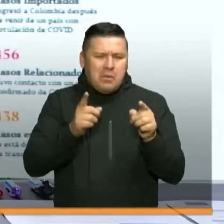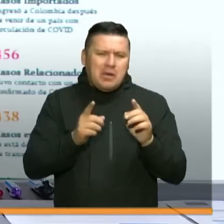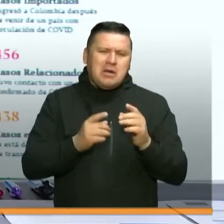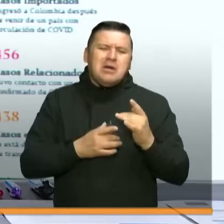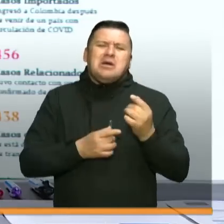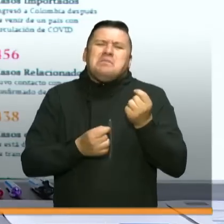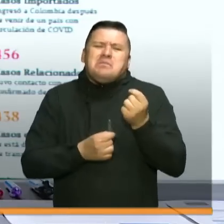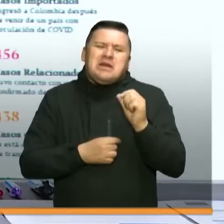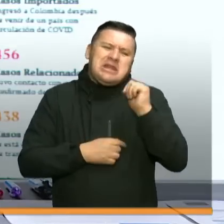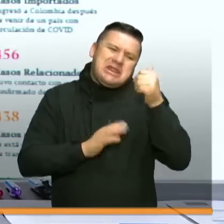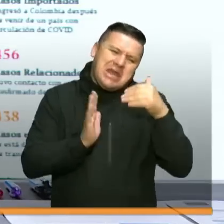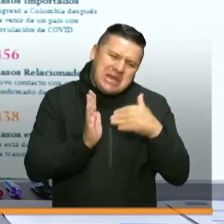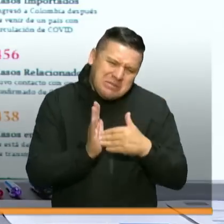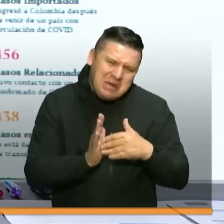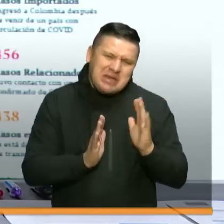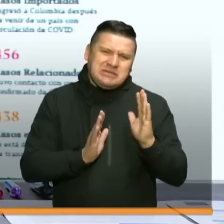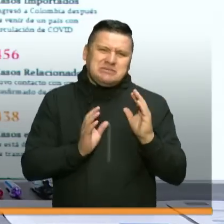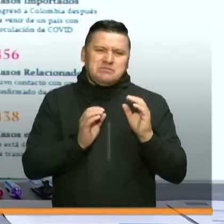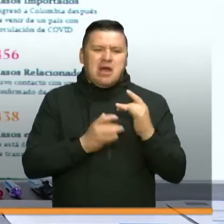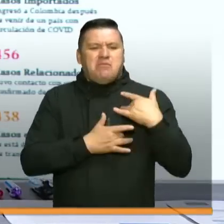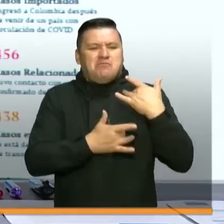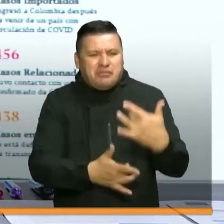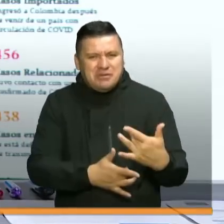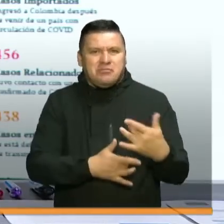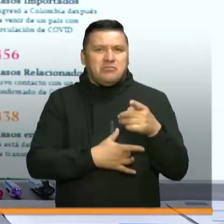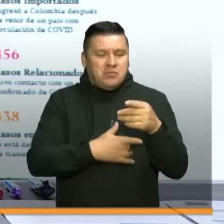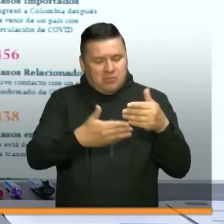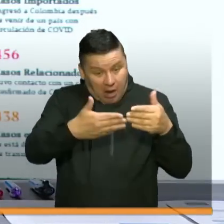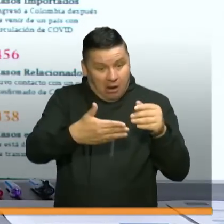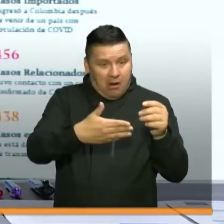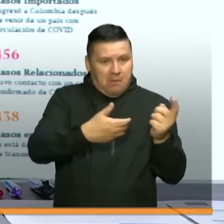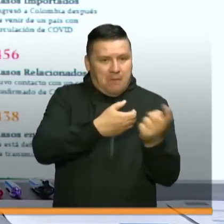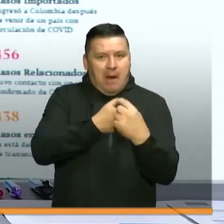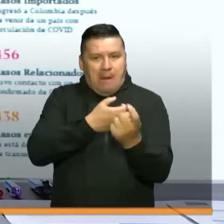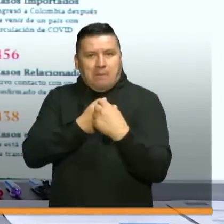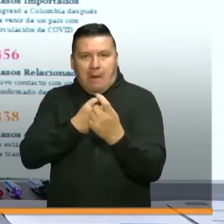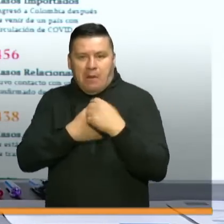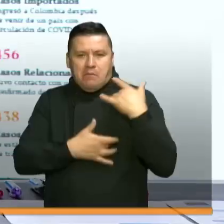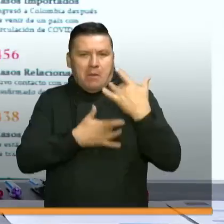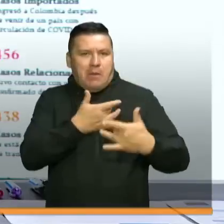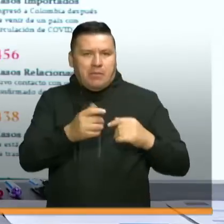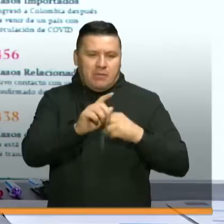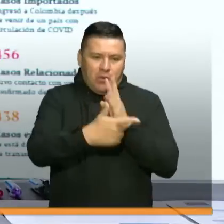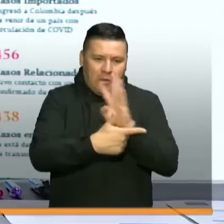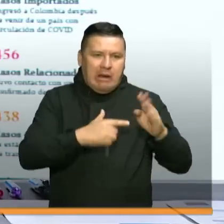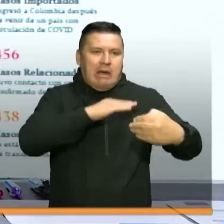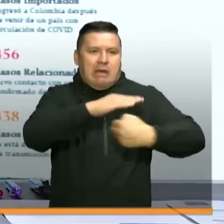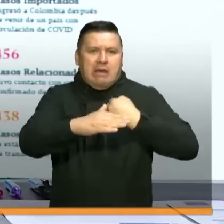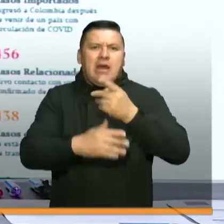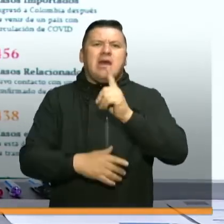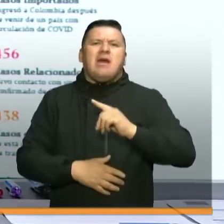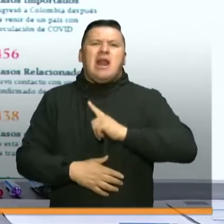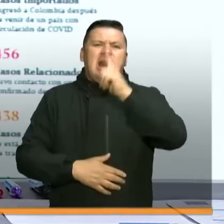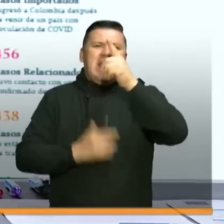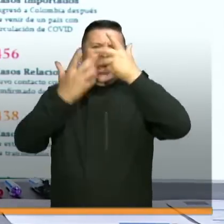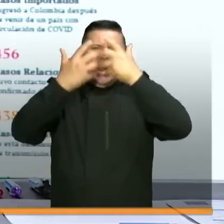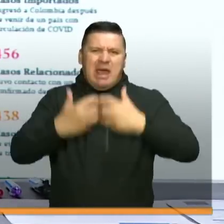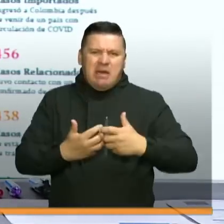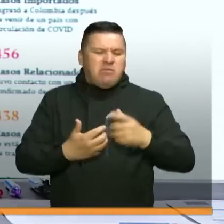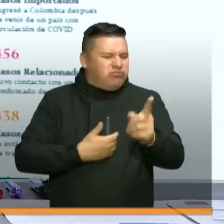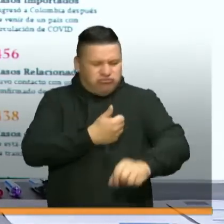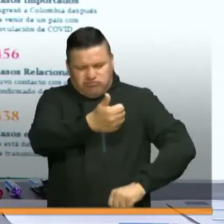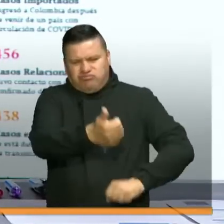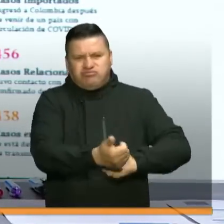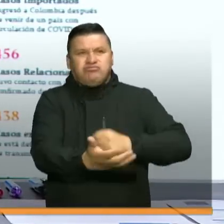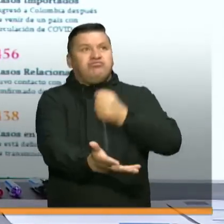pequeñas donaciones de 10 mil pesos y mucho más han venido aportando. También hemos visto a líderes empresariales hacer aportes